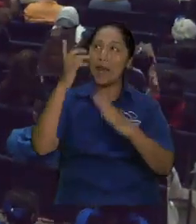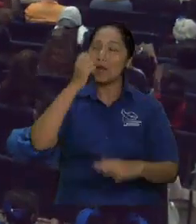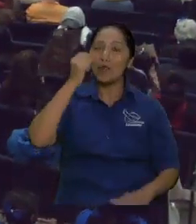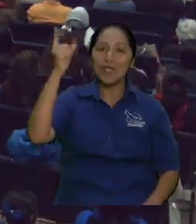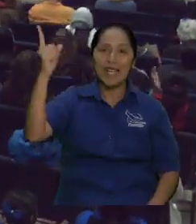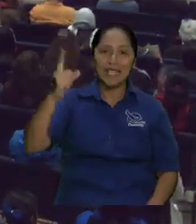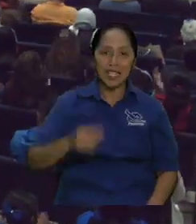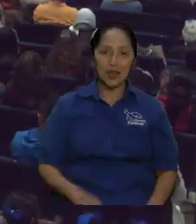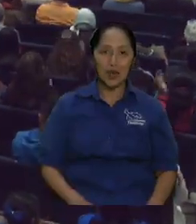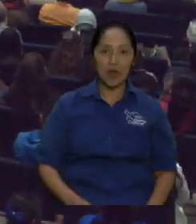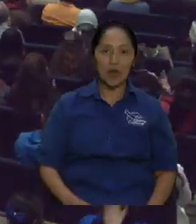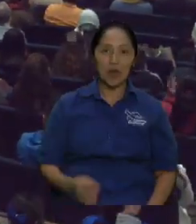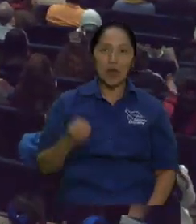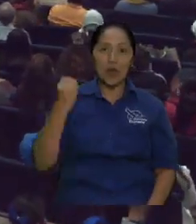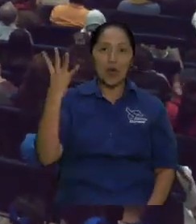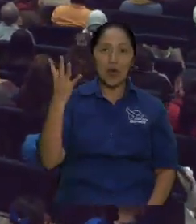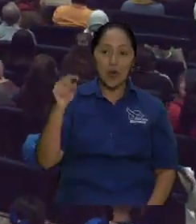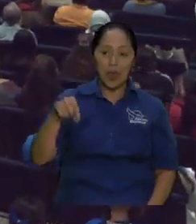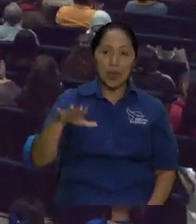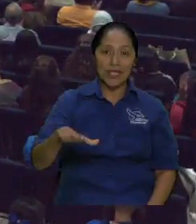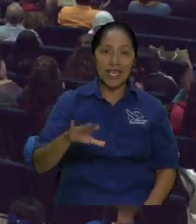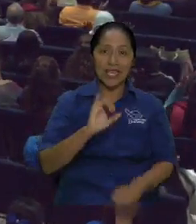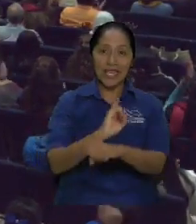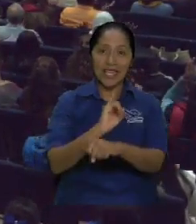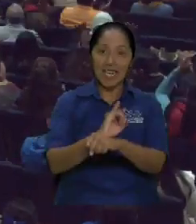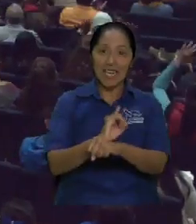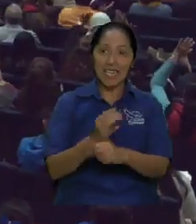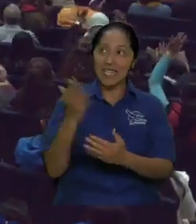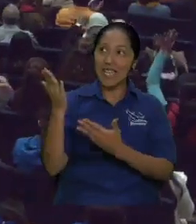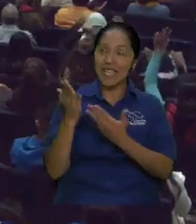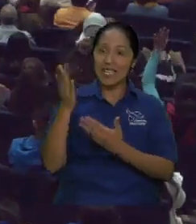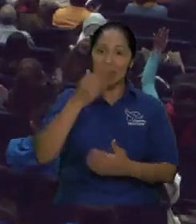cuánto le sirven a Dios verdad que usted le sirve a Dios